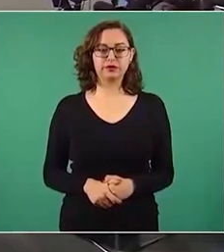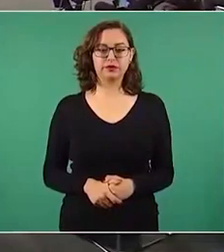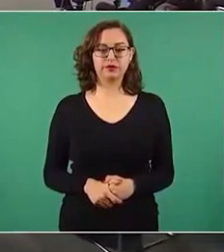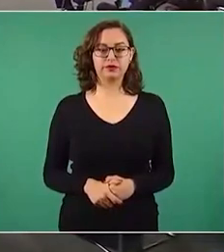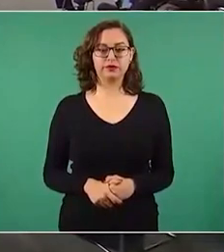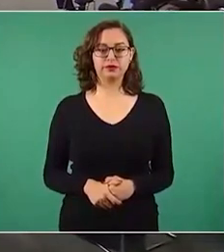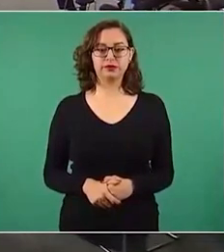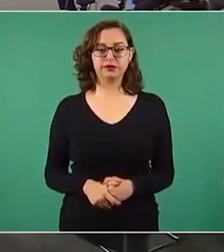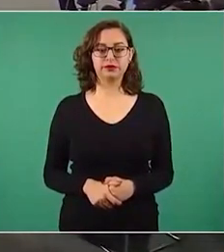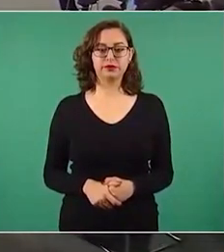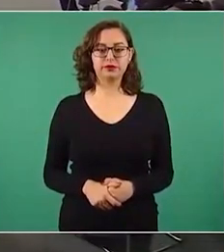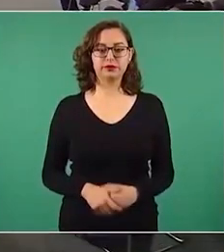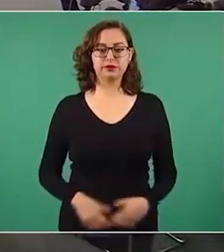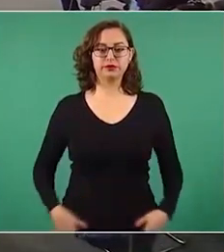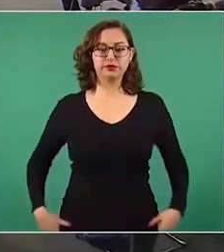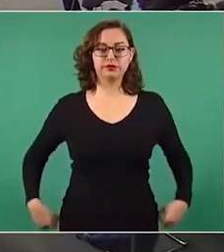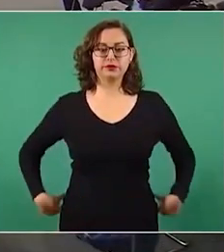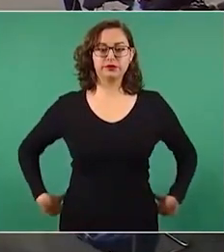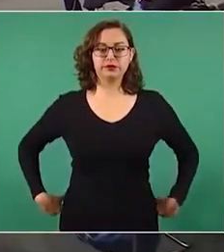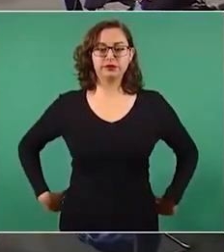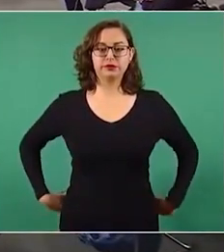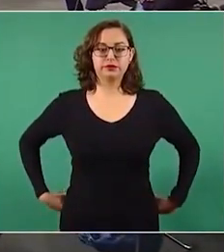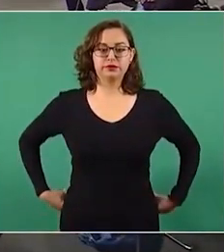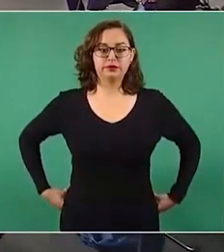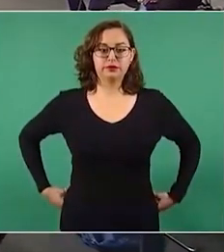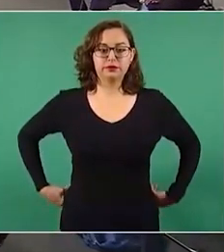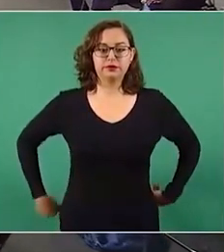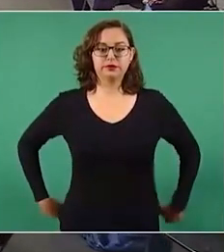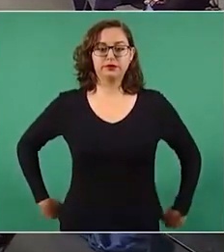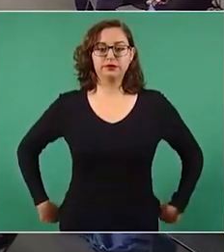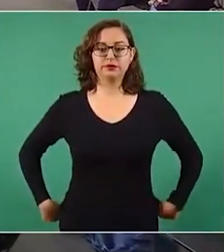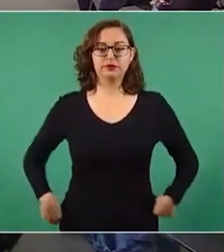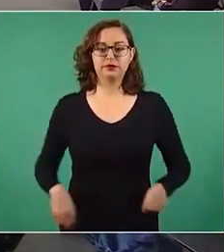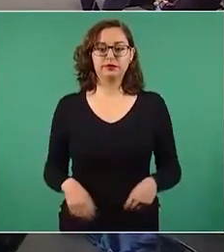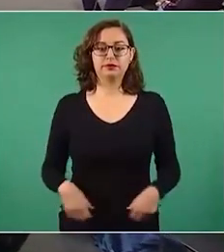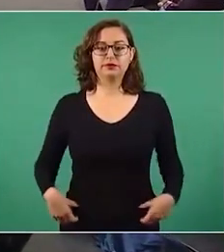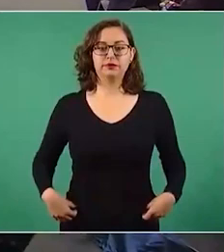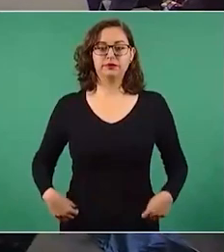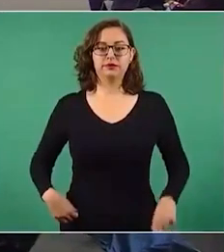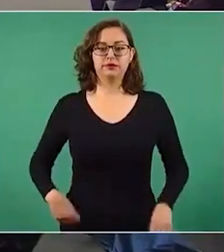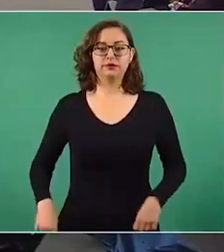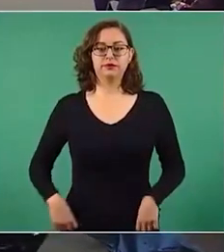súbele súbele súbele súbele súbele